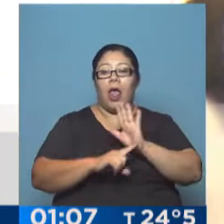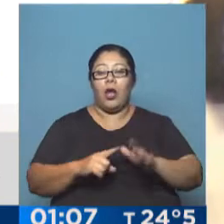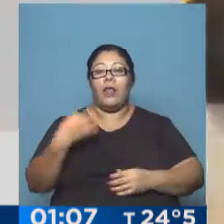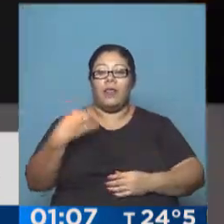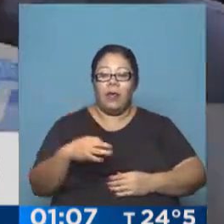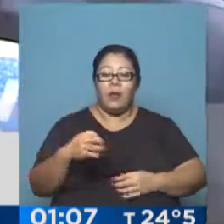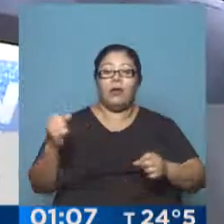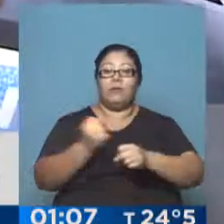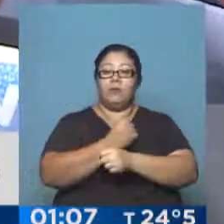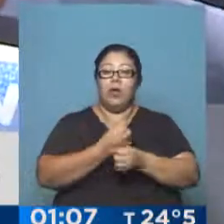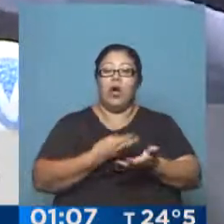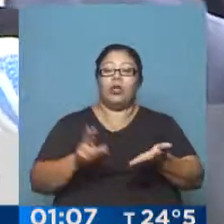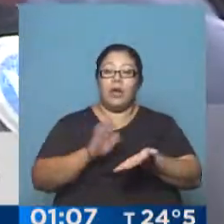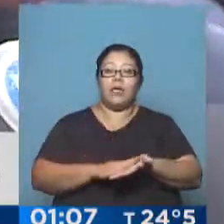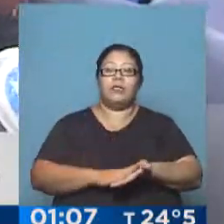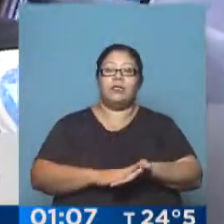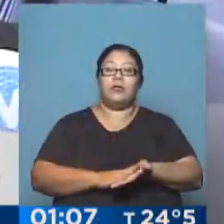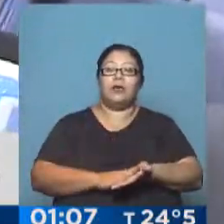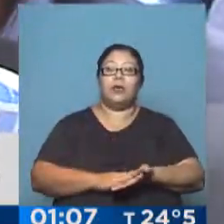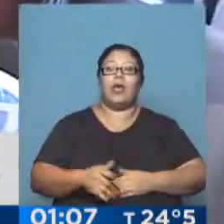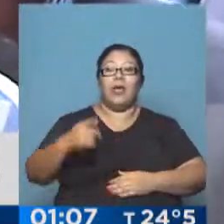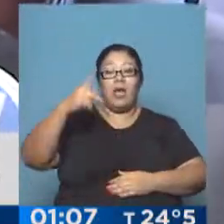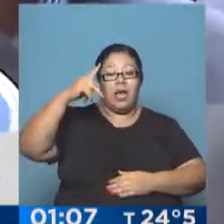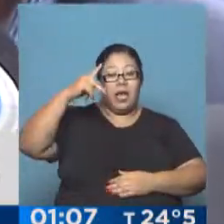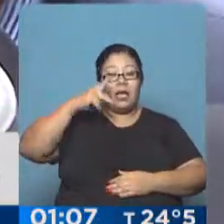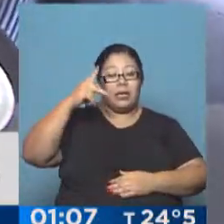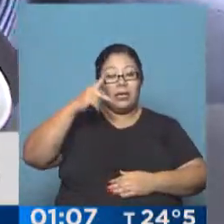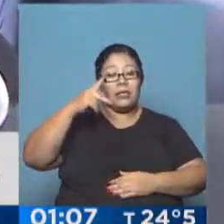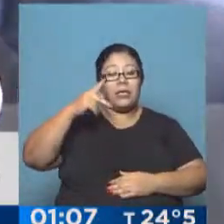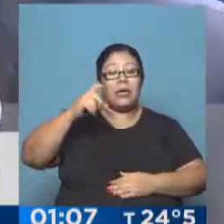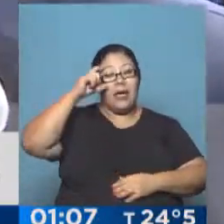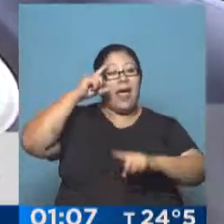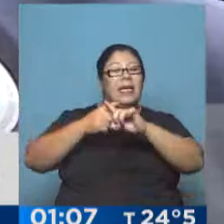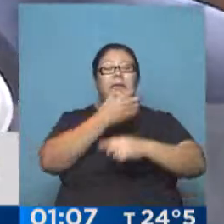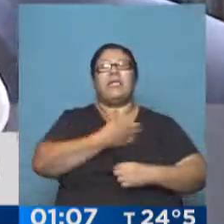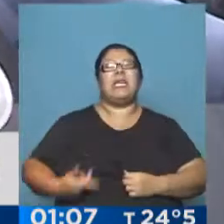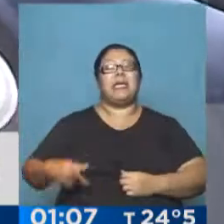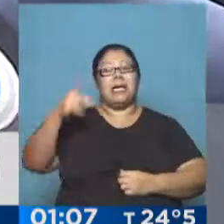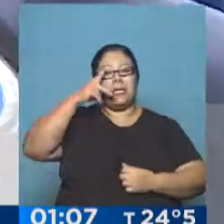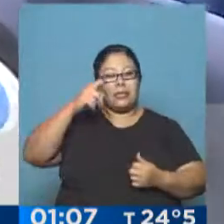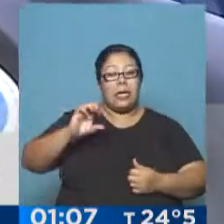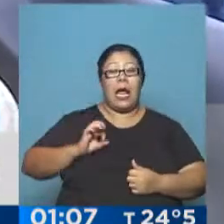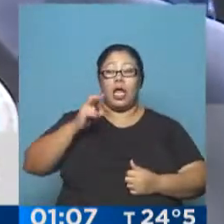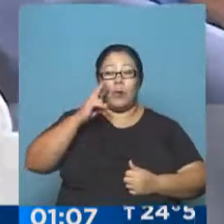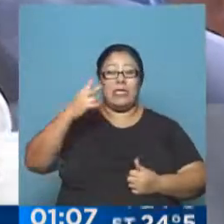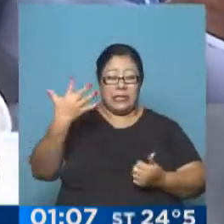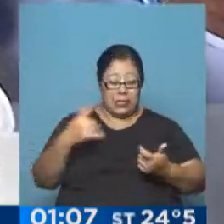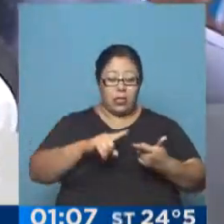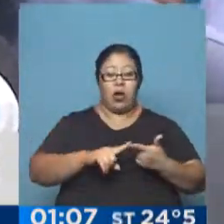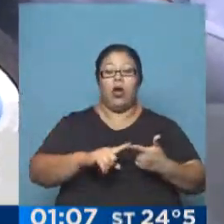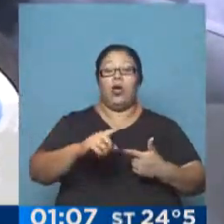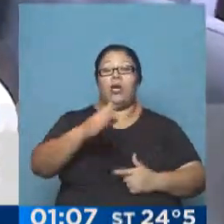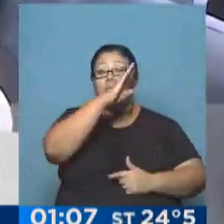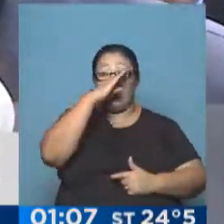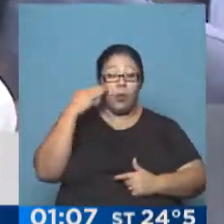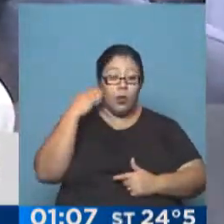de desendeudamiento que llevó adelante Néstor en el 2005 y Cristina Kirchner en el 2010 con los fondos